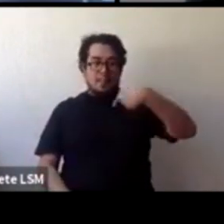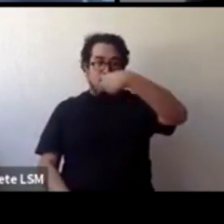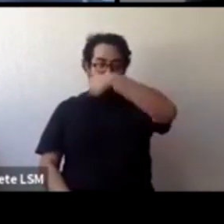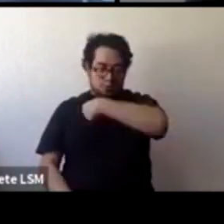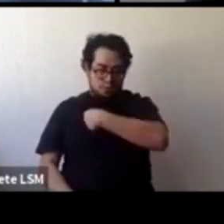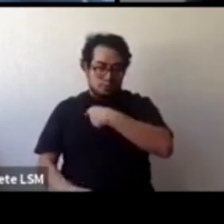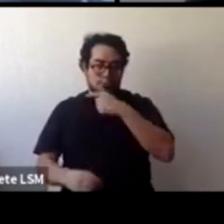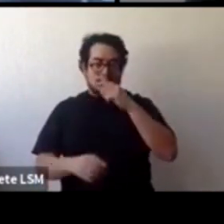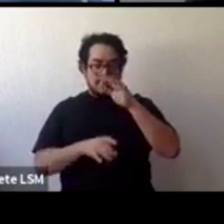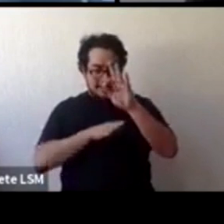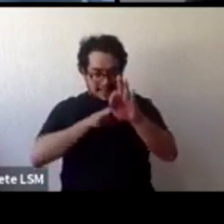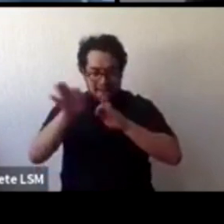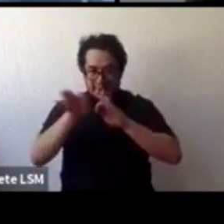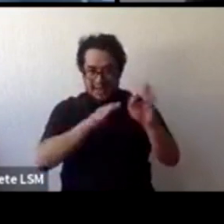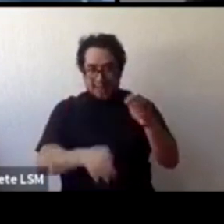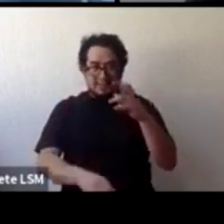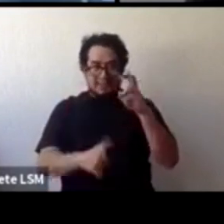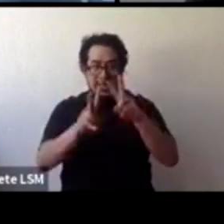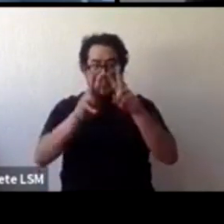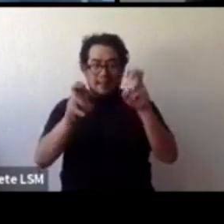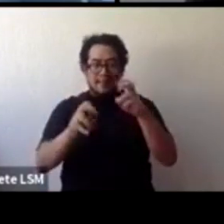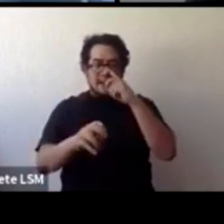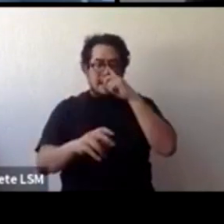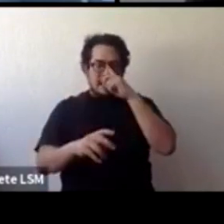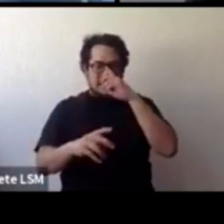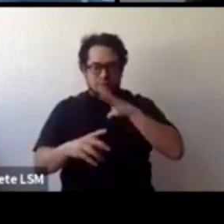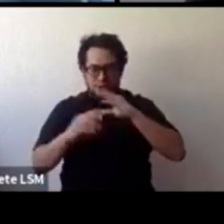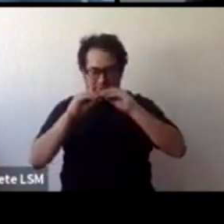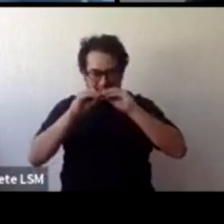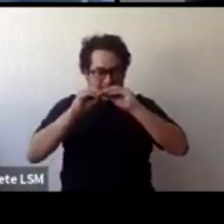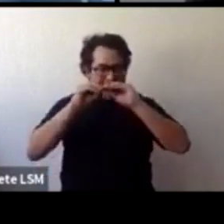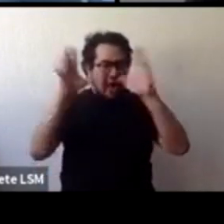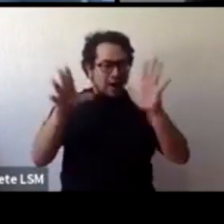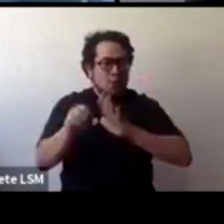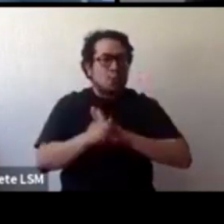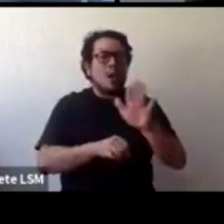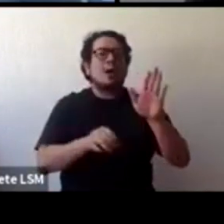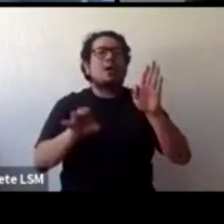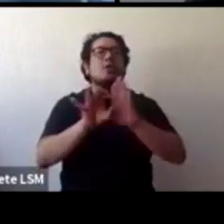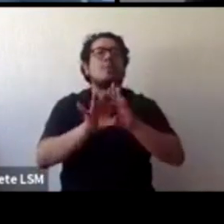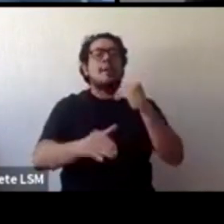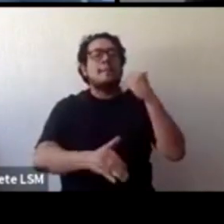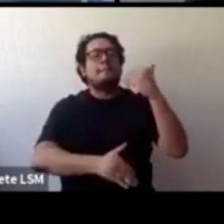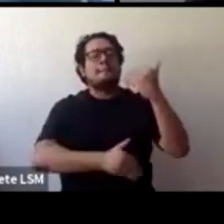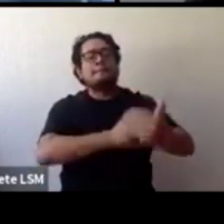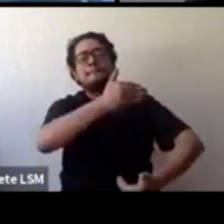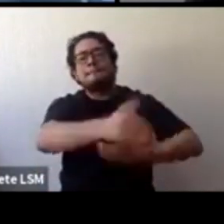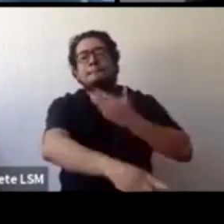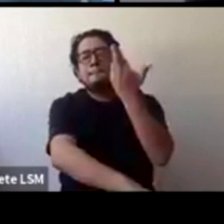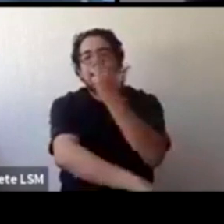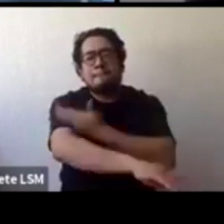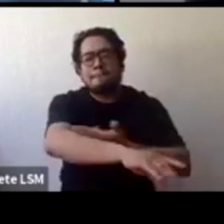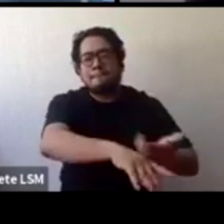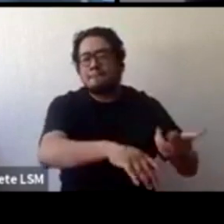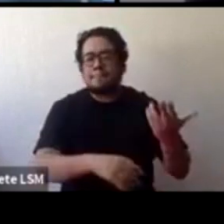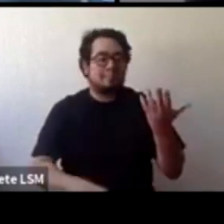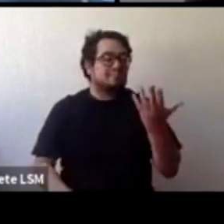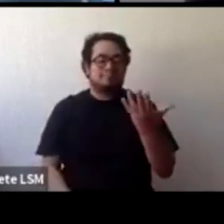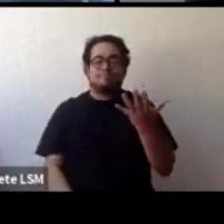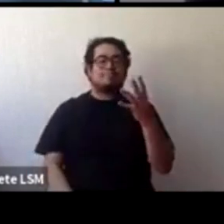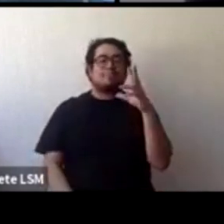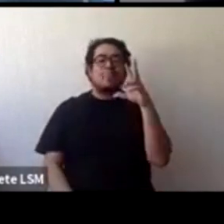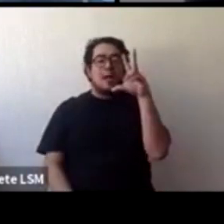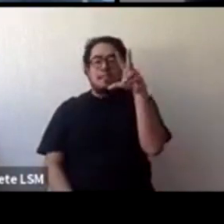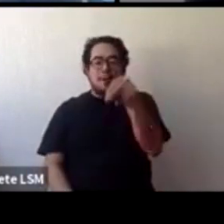tenemos claridad de cuál sería el proceso que una víctima debería de hacer para poder